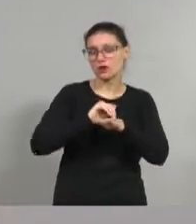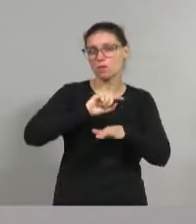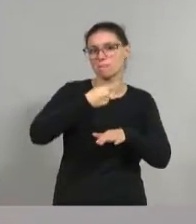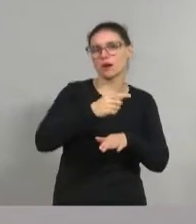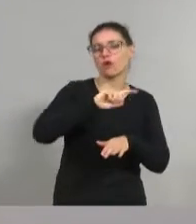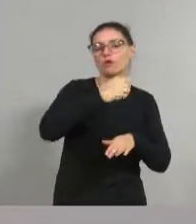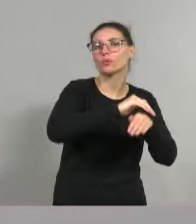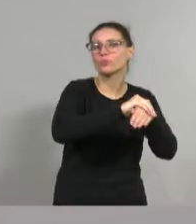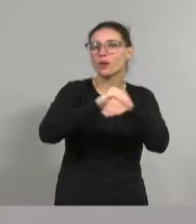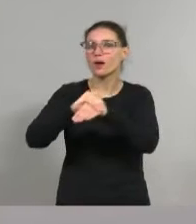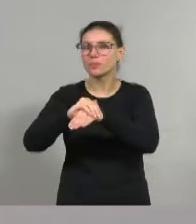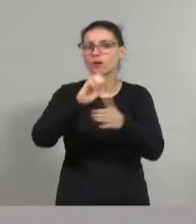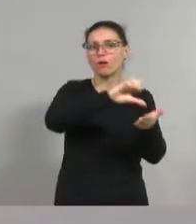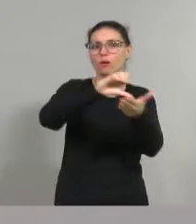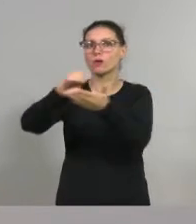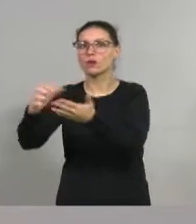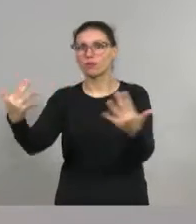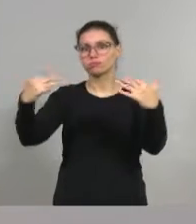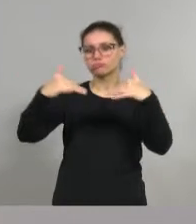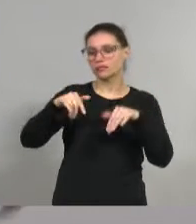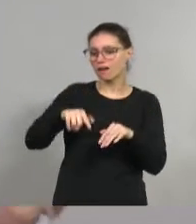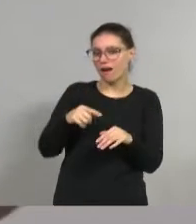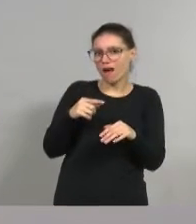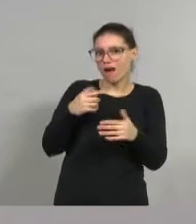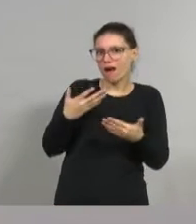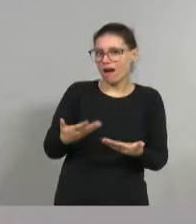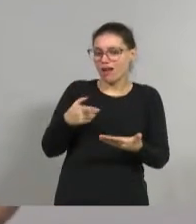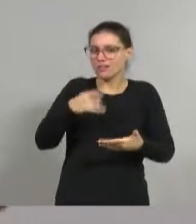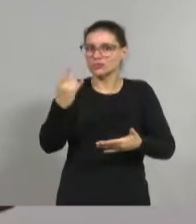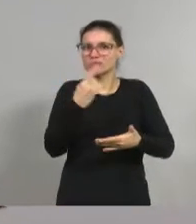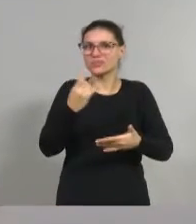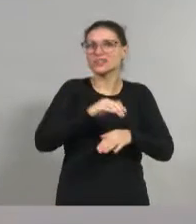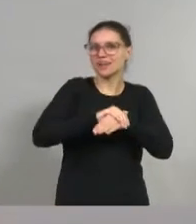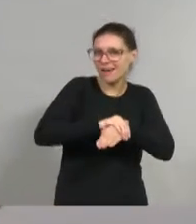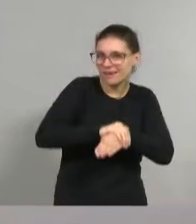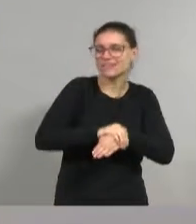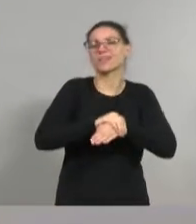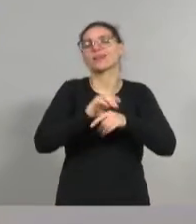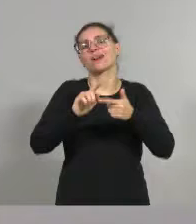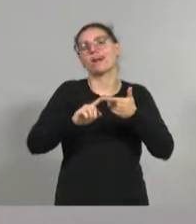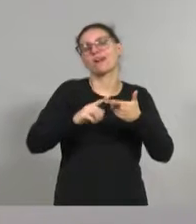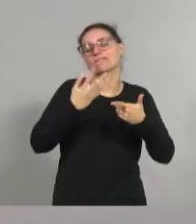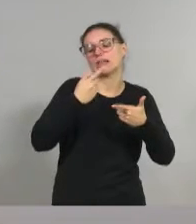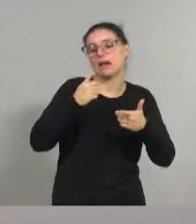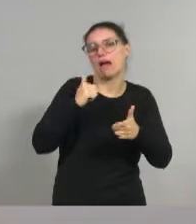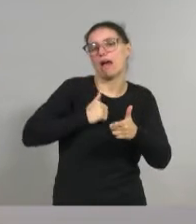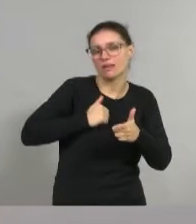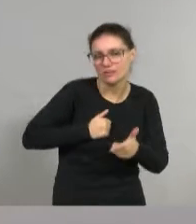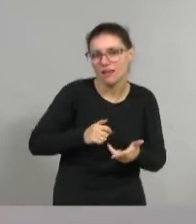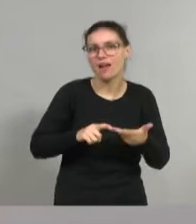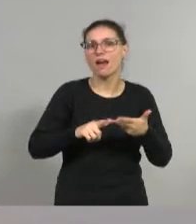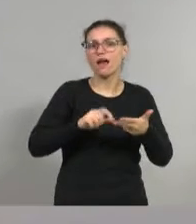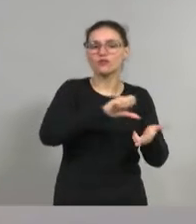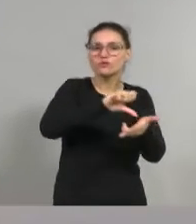localidades y vienen y se encuentran con una universidad amigable, que tienen ganas de quedarse, les gusta la ciudad, se sienten